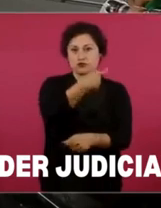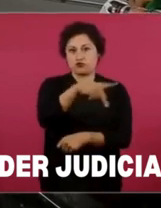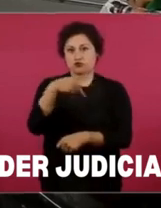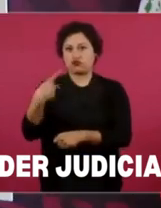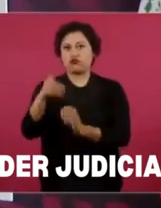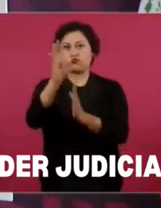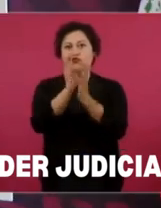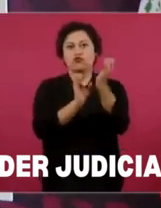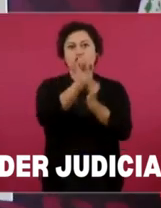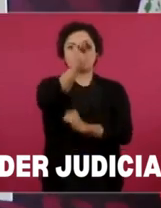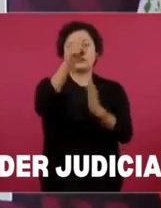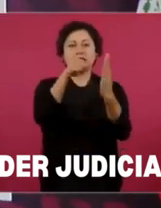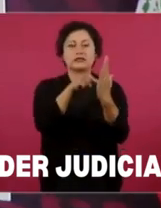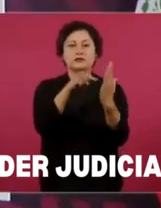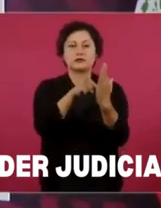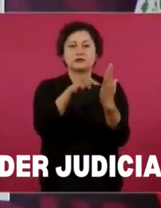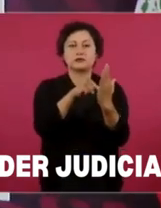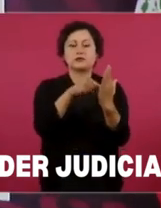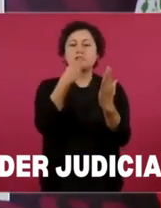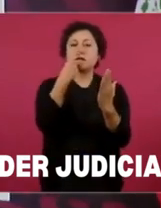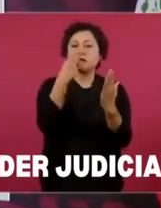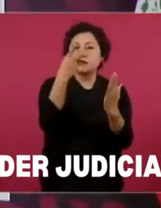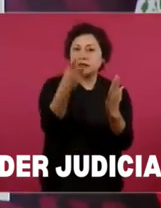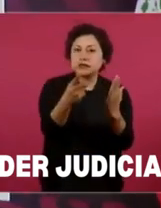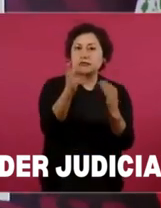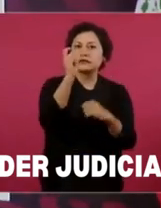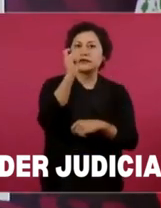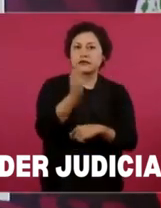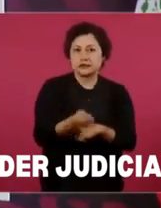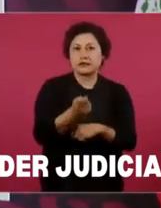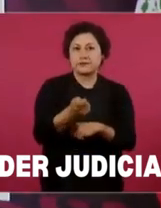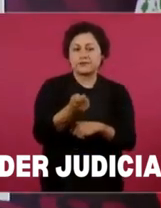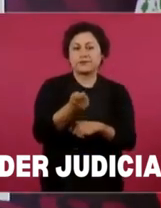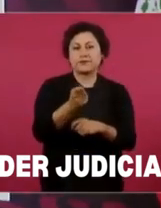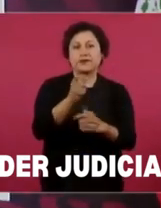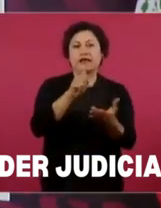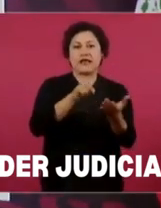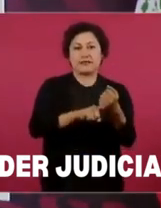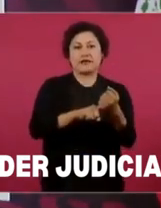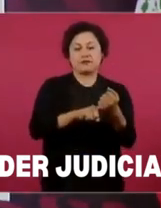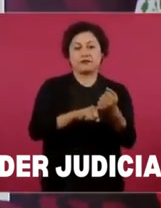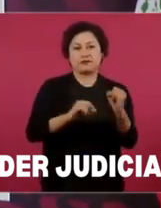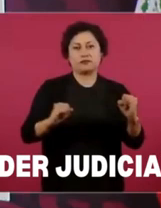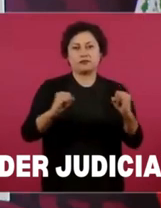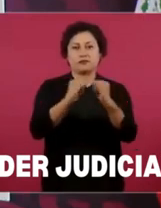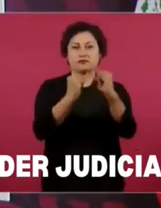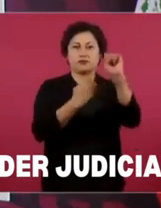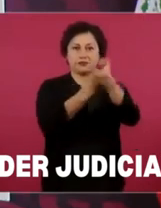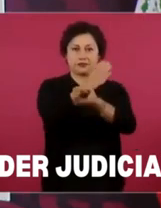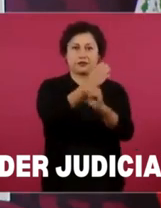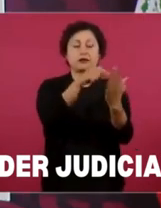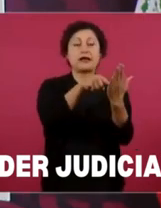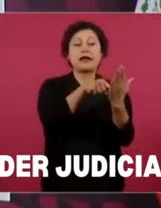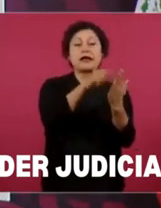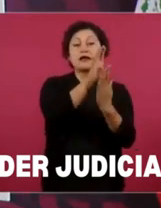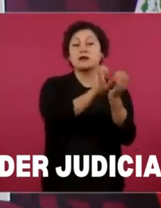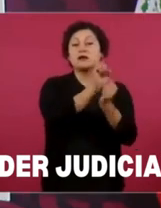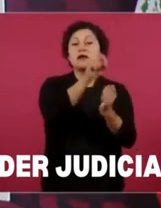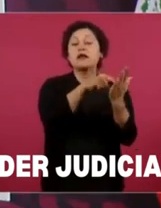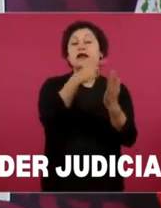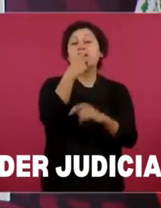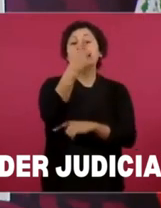instituciones locales, las instituciones de los estados que se requiere mayoría calificada,